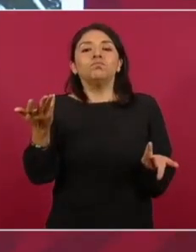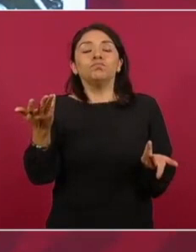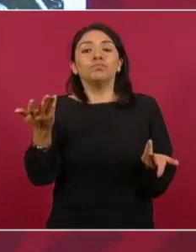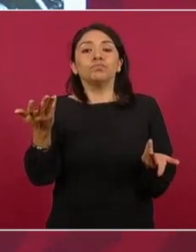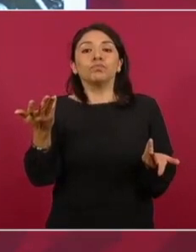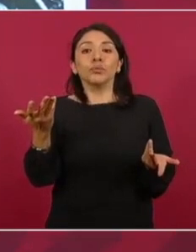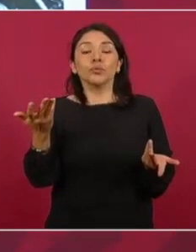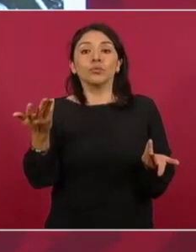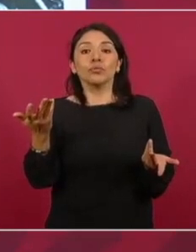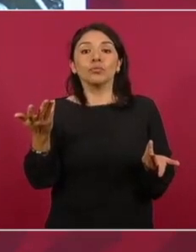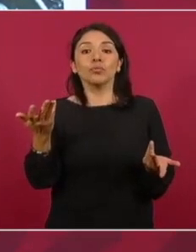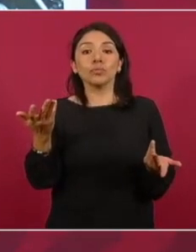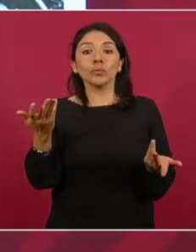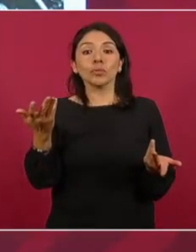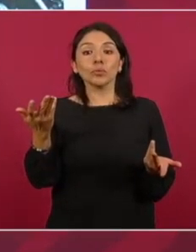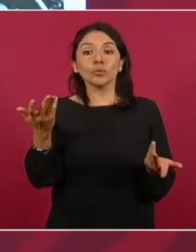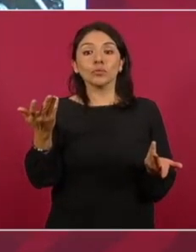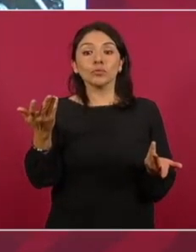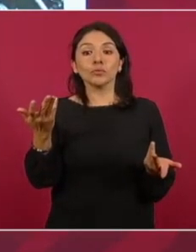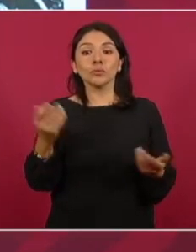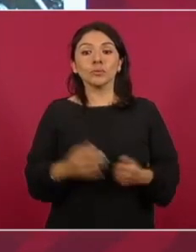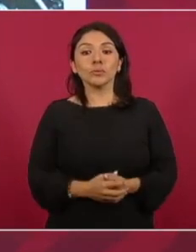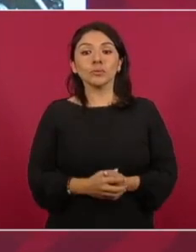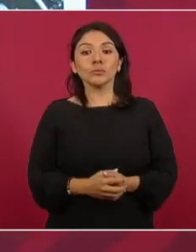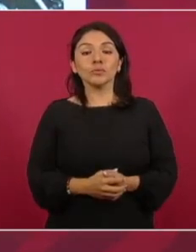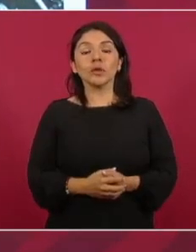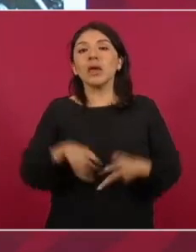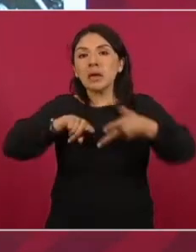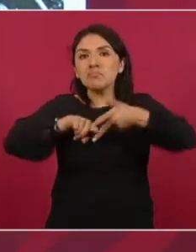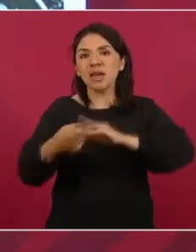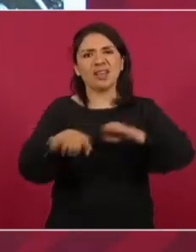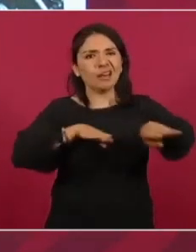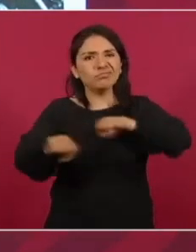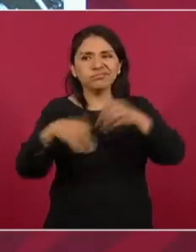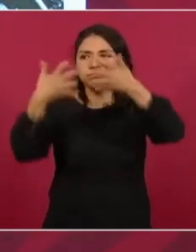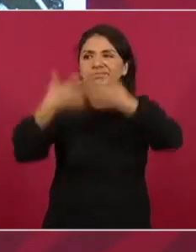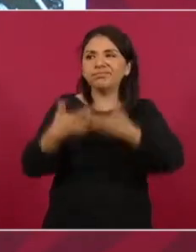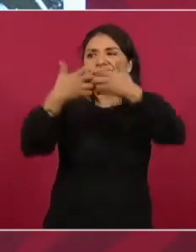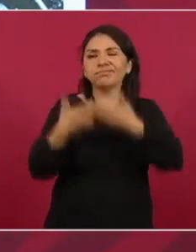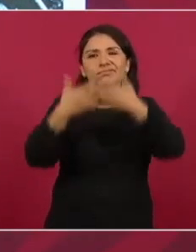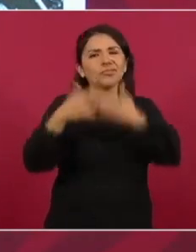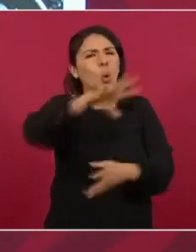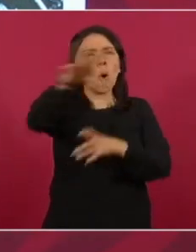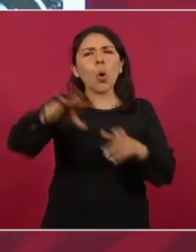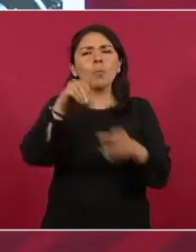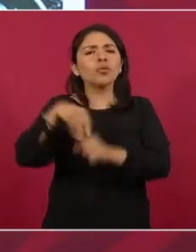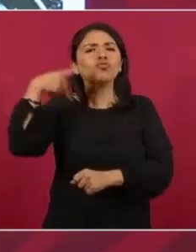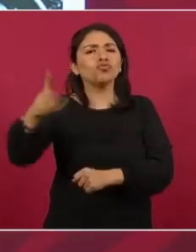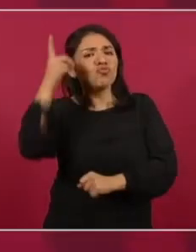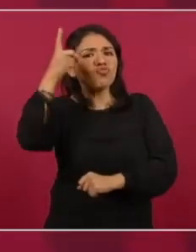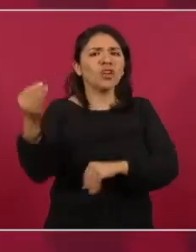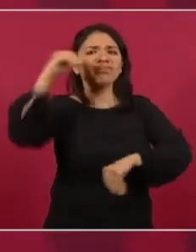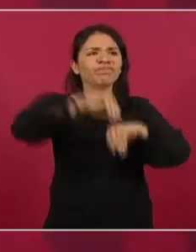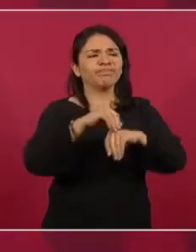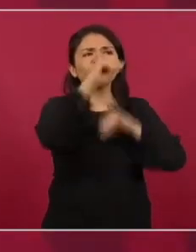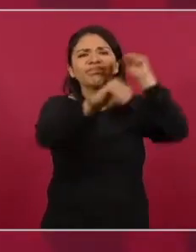a producir todas sus plantas que